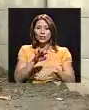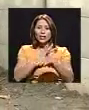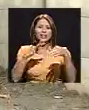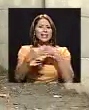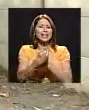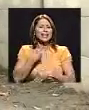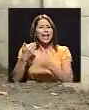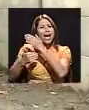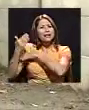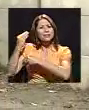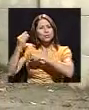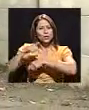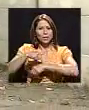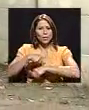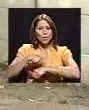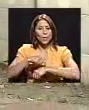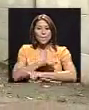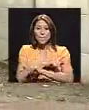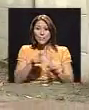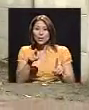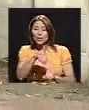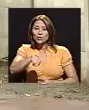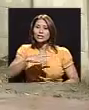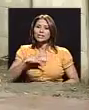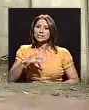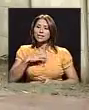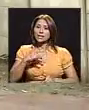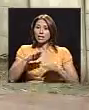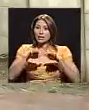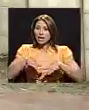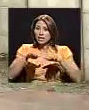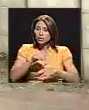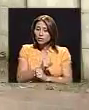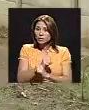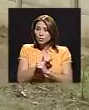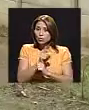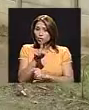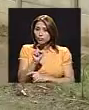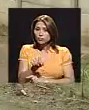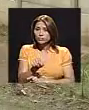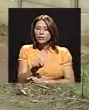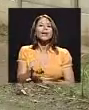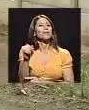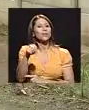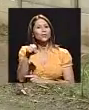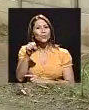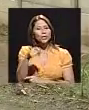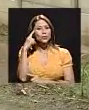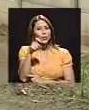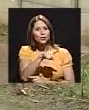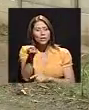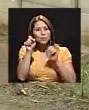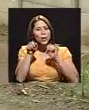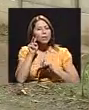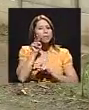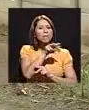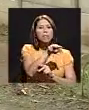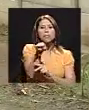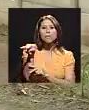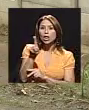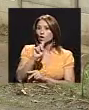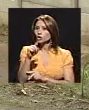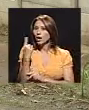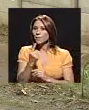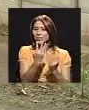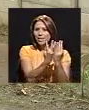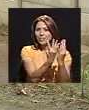tenía desde hace mucho tiempo. Pero se sienten completamente tranquilos y seguros. Por supuesto, porque como ustedes pueden ver, no solo hicieron la